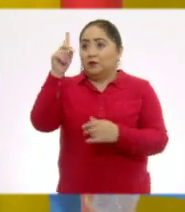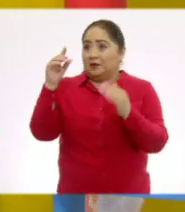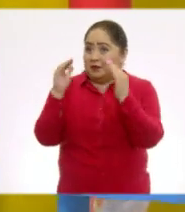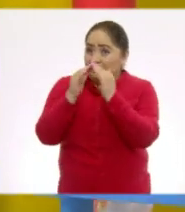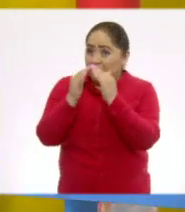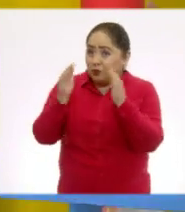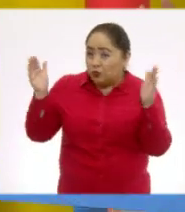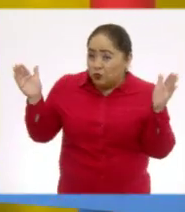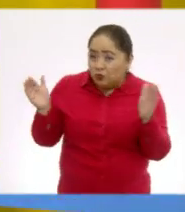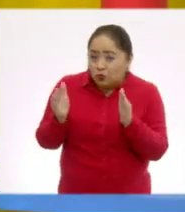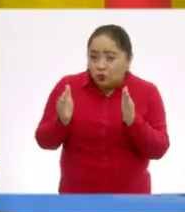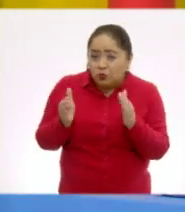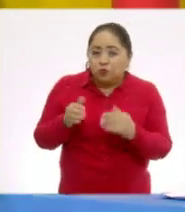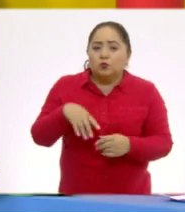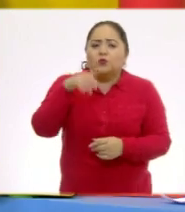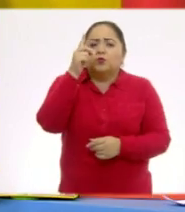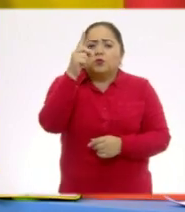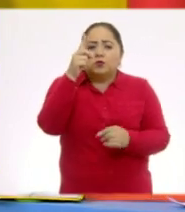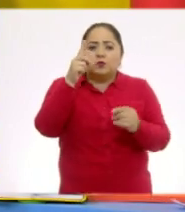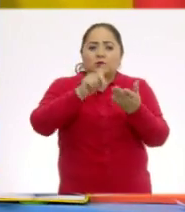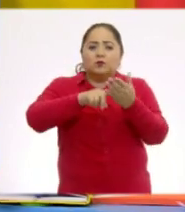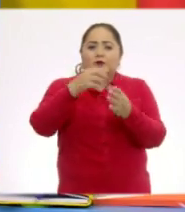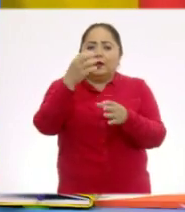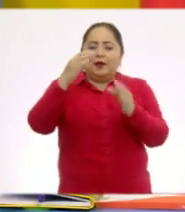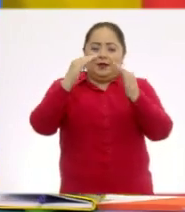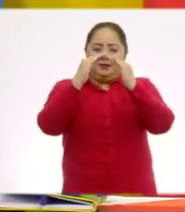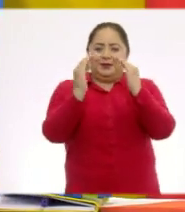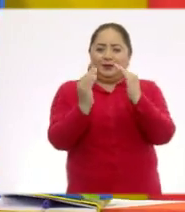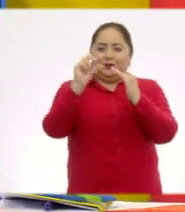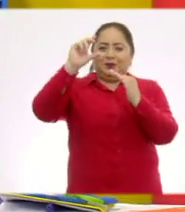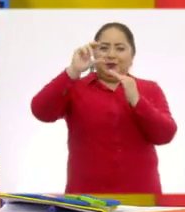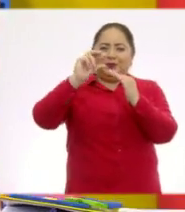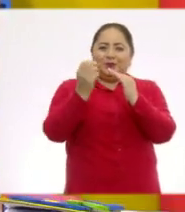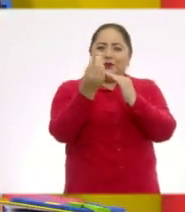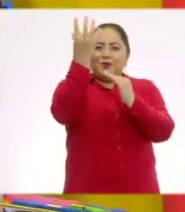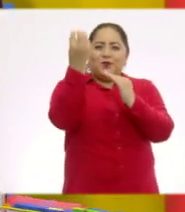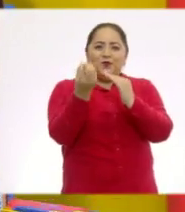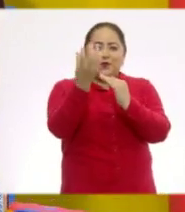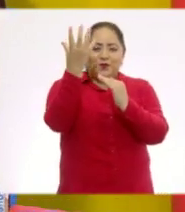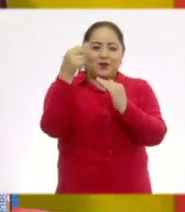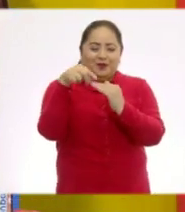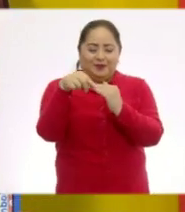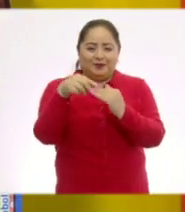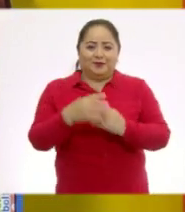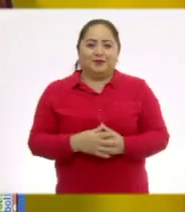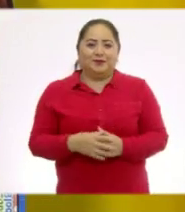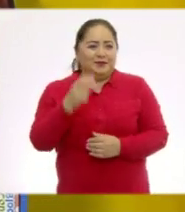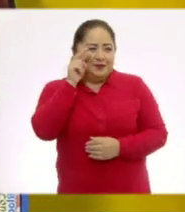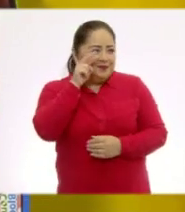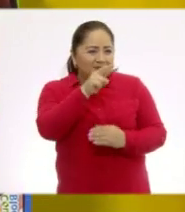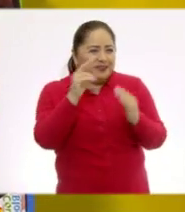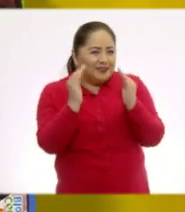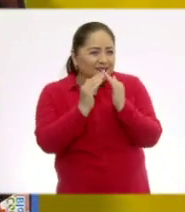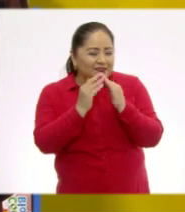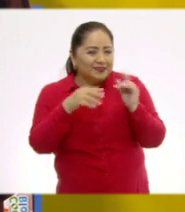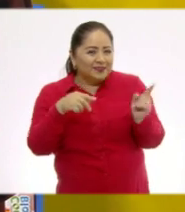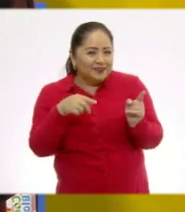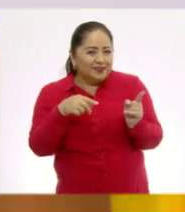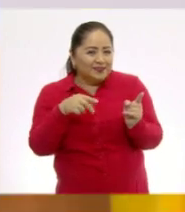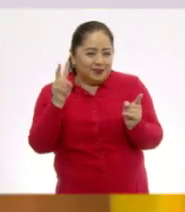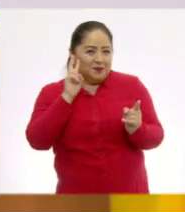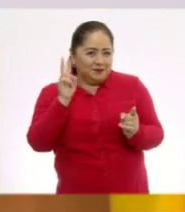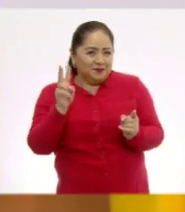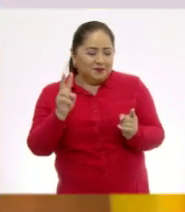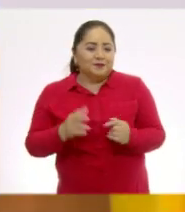pequeña con una pequeña chimenea. Así se llama nuestro cuento. Así como esta casita. Así como esa casita que tienes tú ahí.